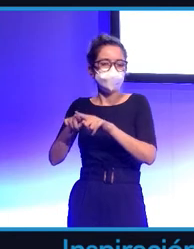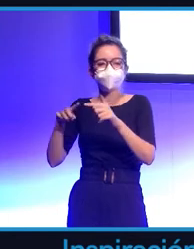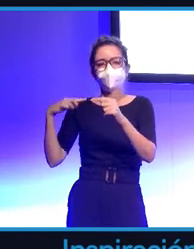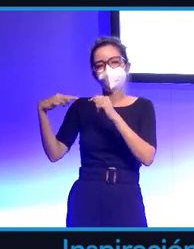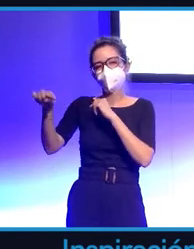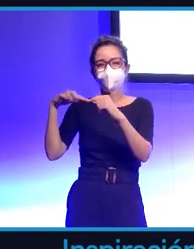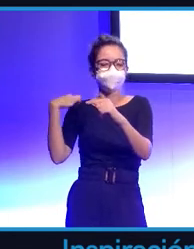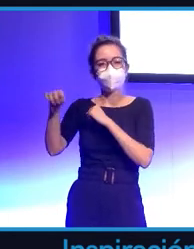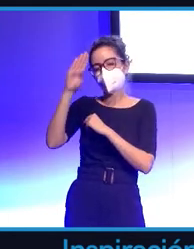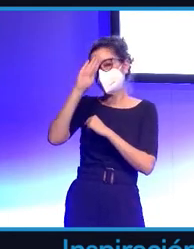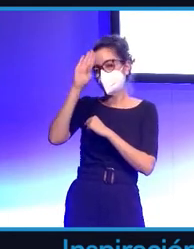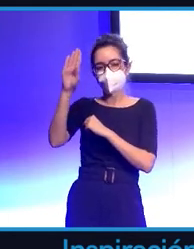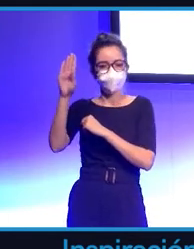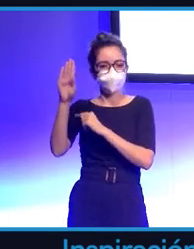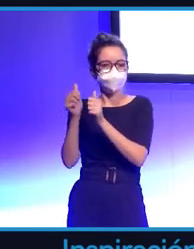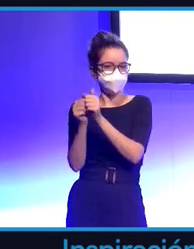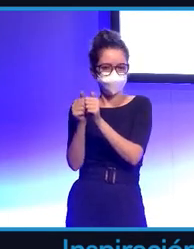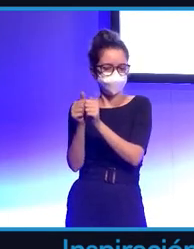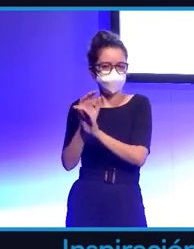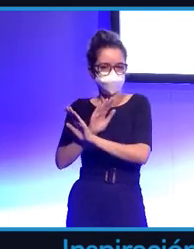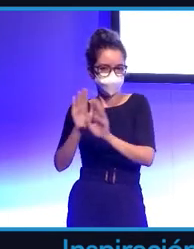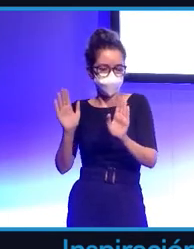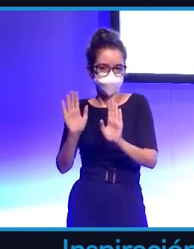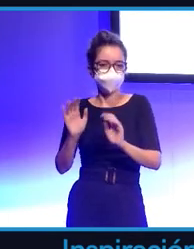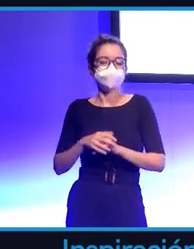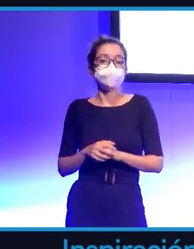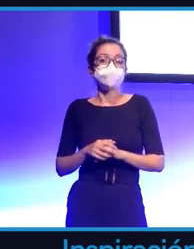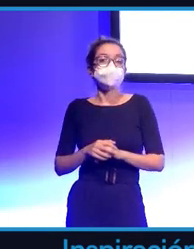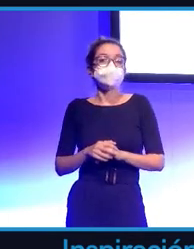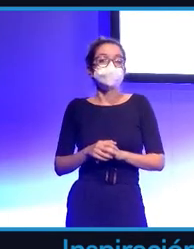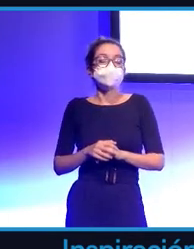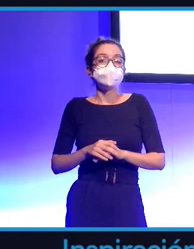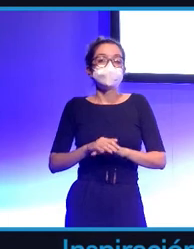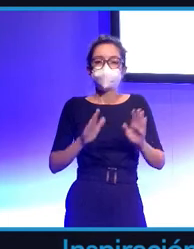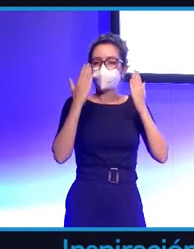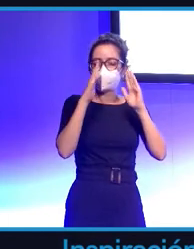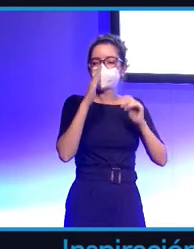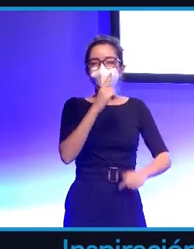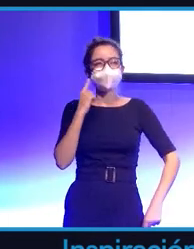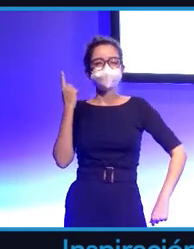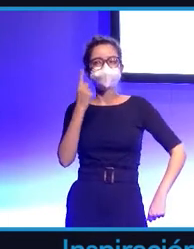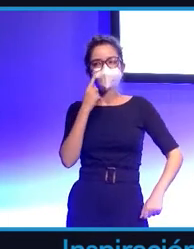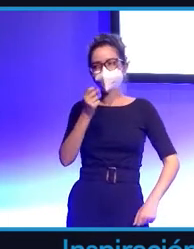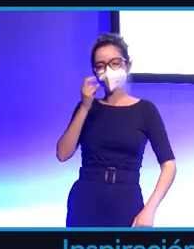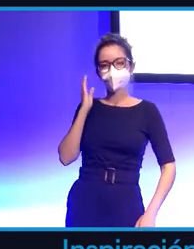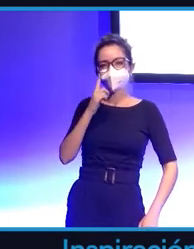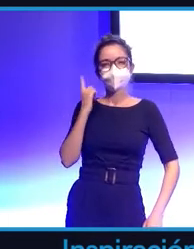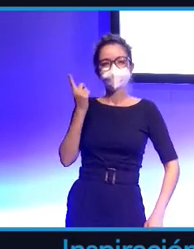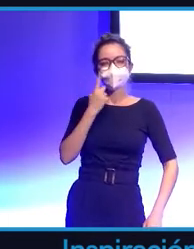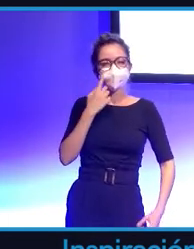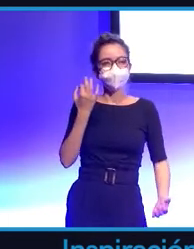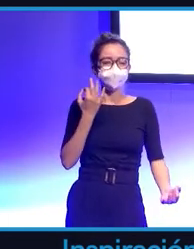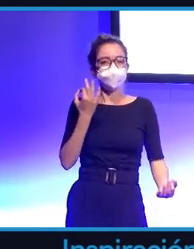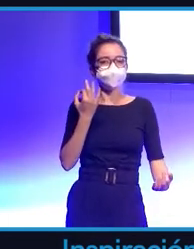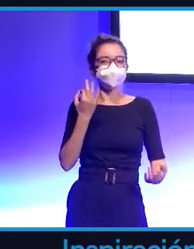son como mucho más directos, aunque siguen existiendo. Pero Facebook detectó ya hace unos años que la aceleración ya